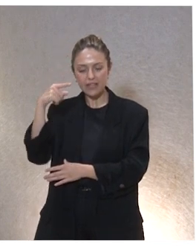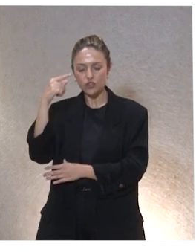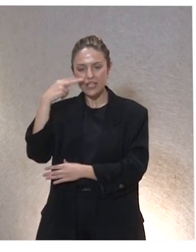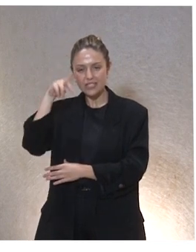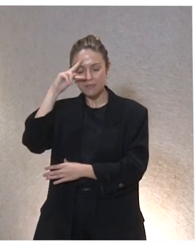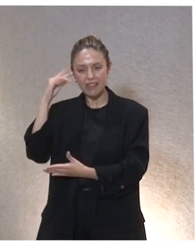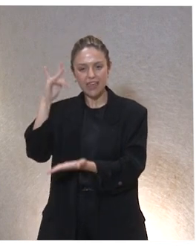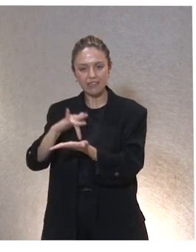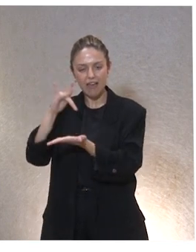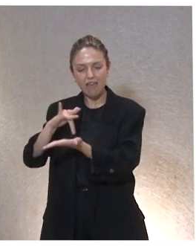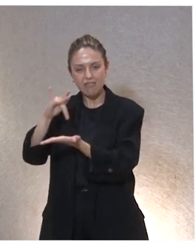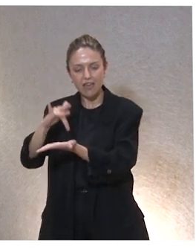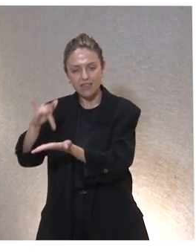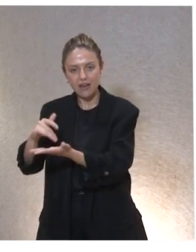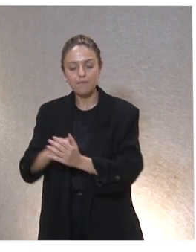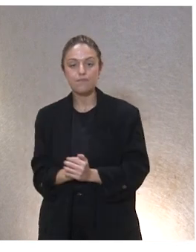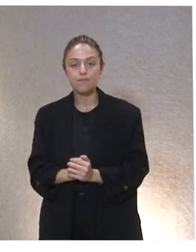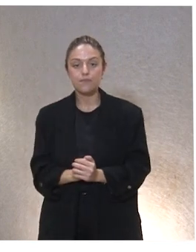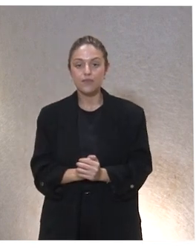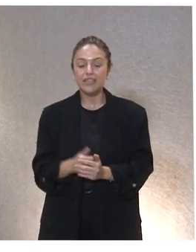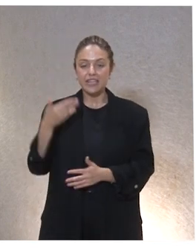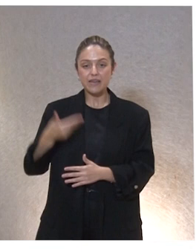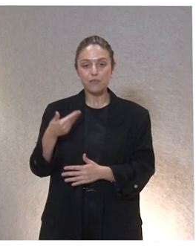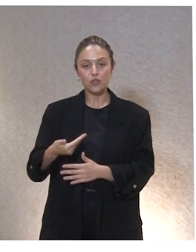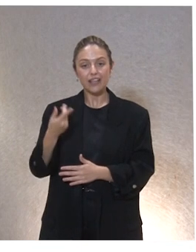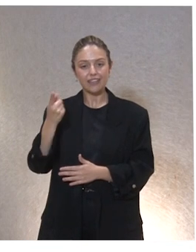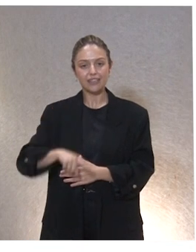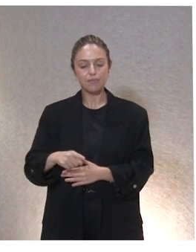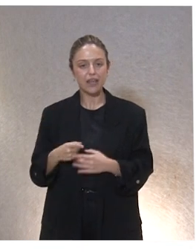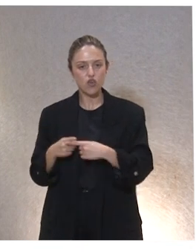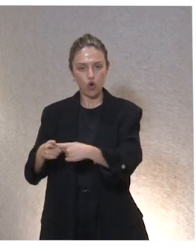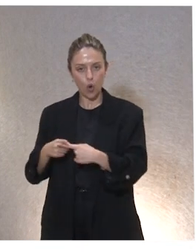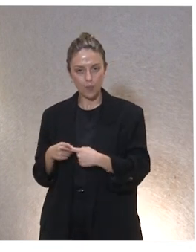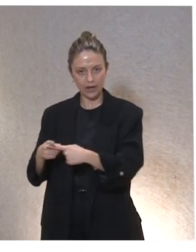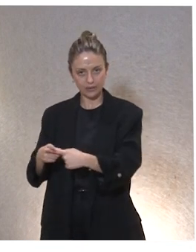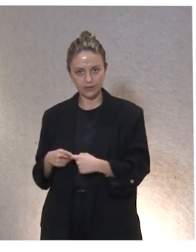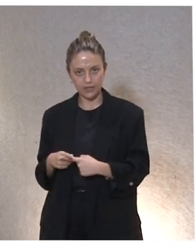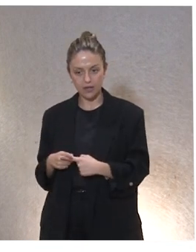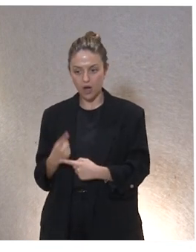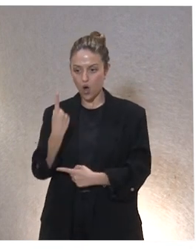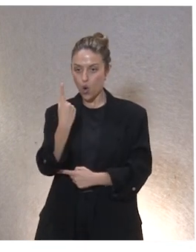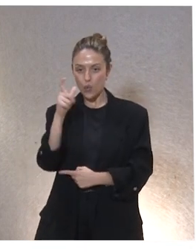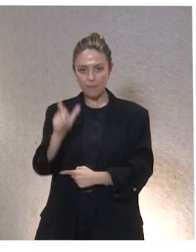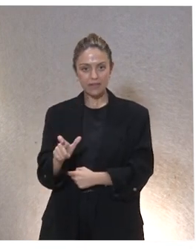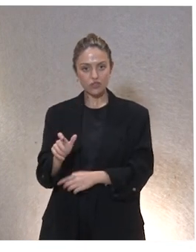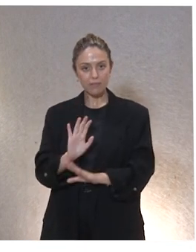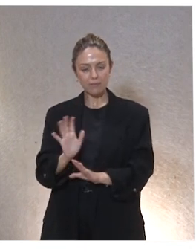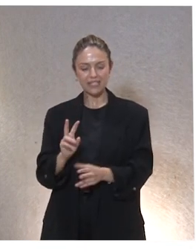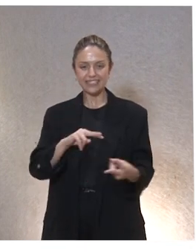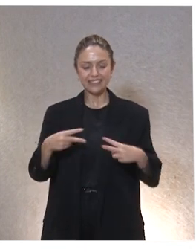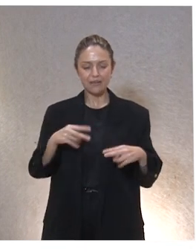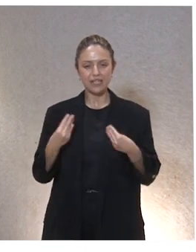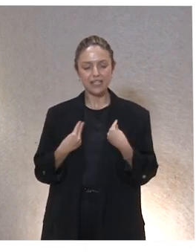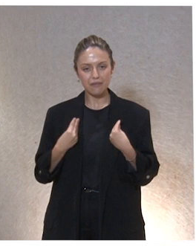otra idea fundamental es que es un quehacer compartido o sea no lo puede hacer una persona aunque ese intérprete vital